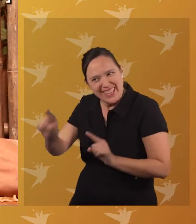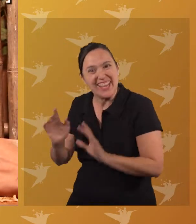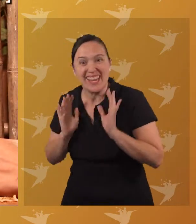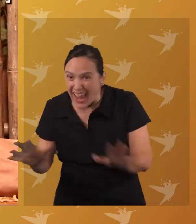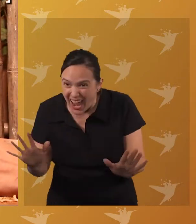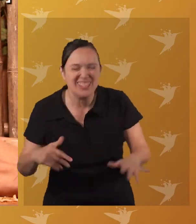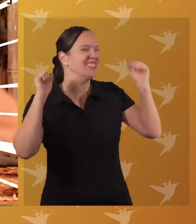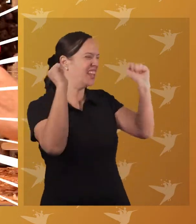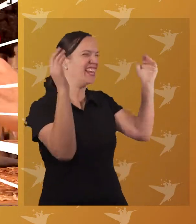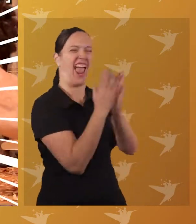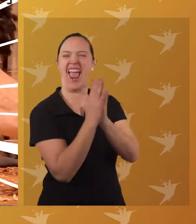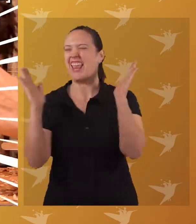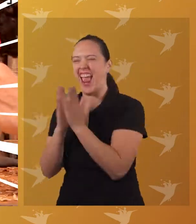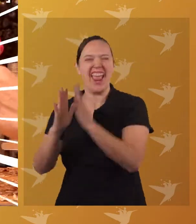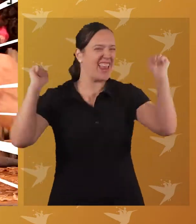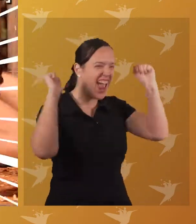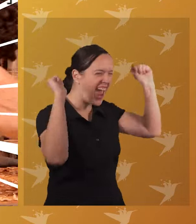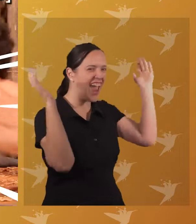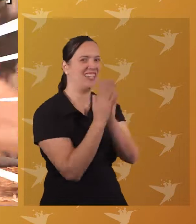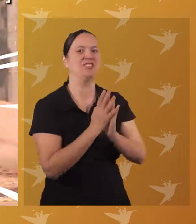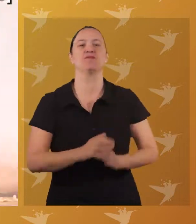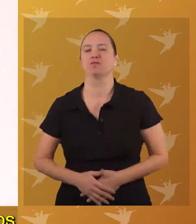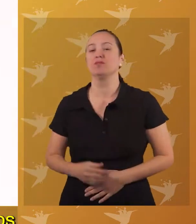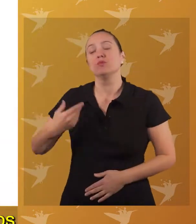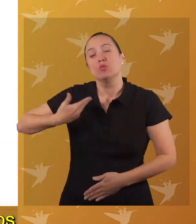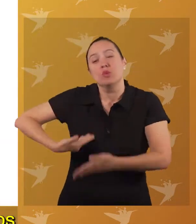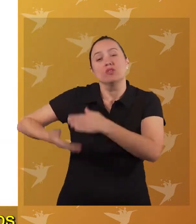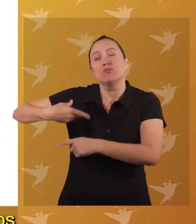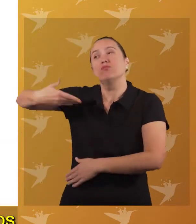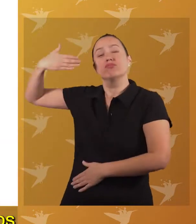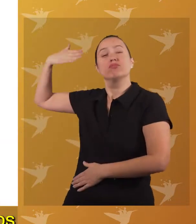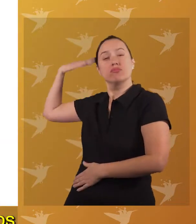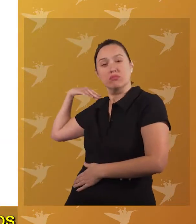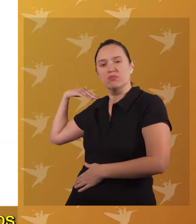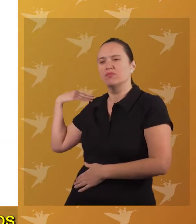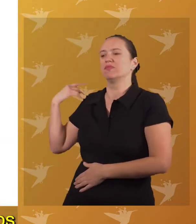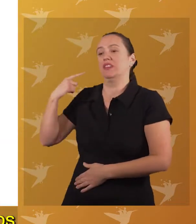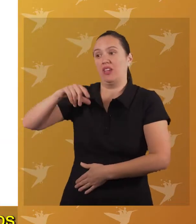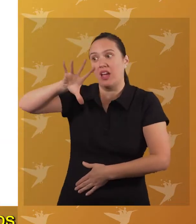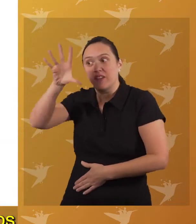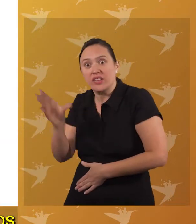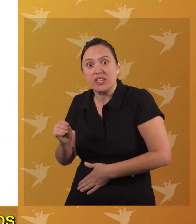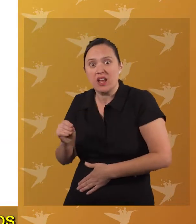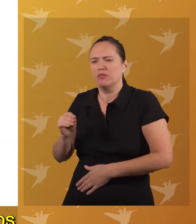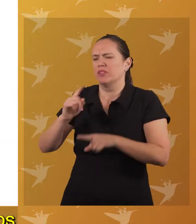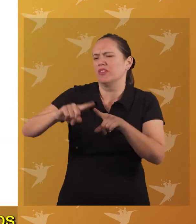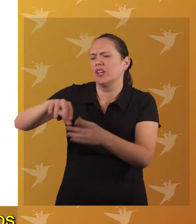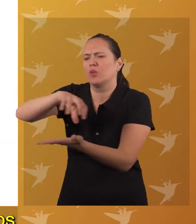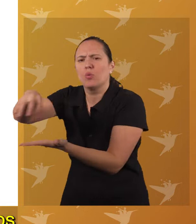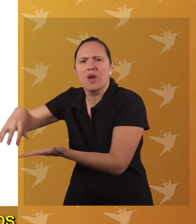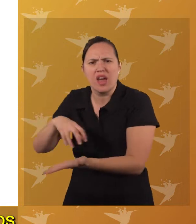uno ¡Chupi! Nuestros ancestros fueron secuestrados de diferentes